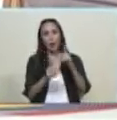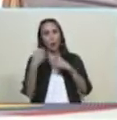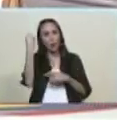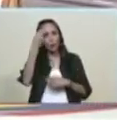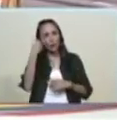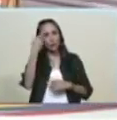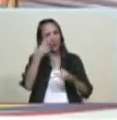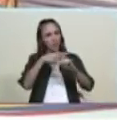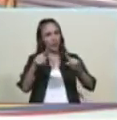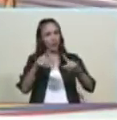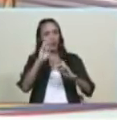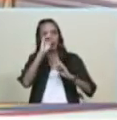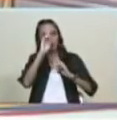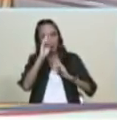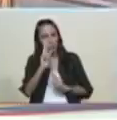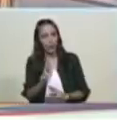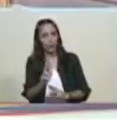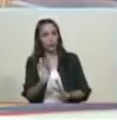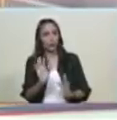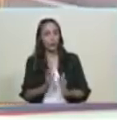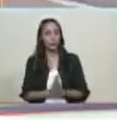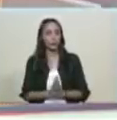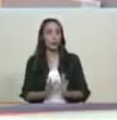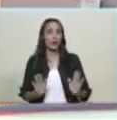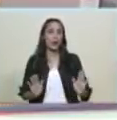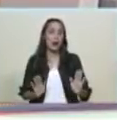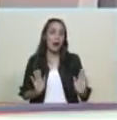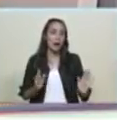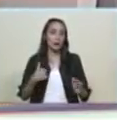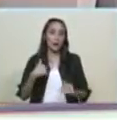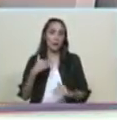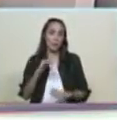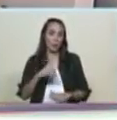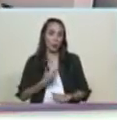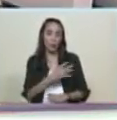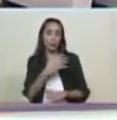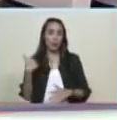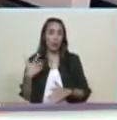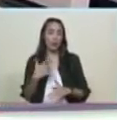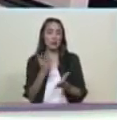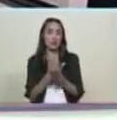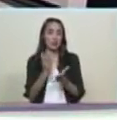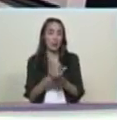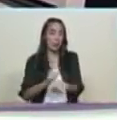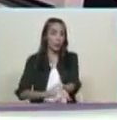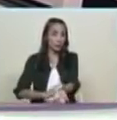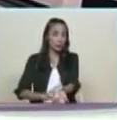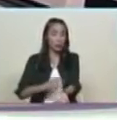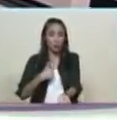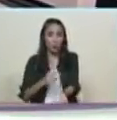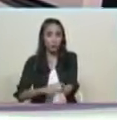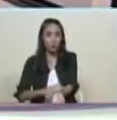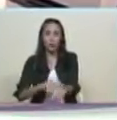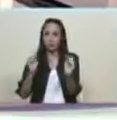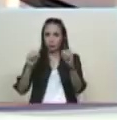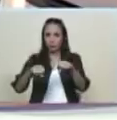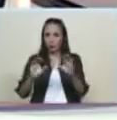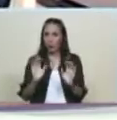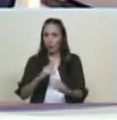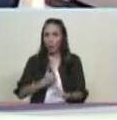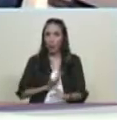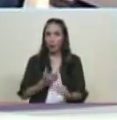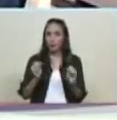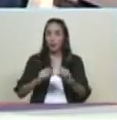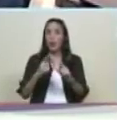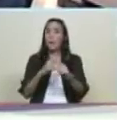distinto a que somos fogosos que soy guerrero sí pero lo